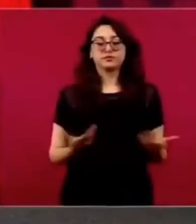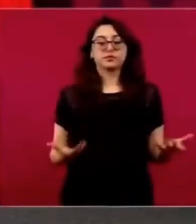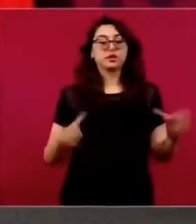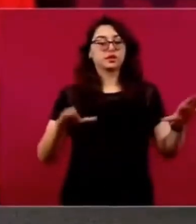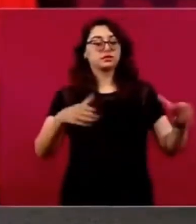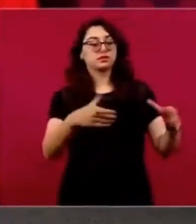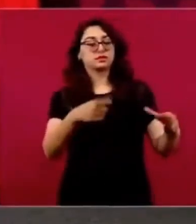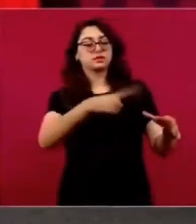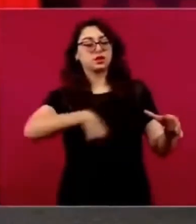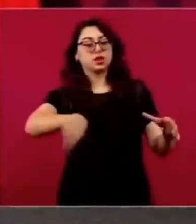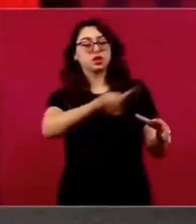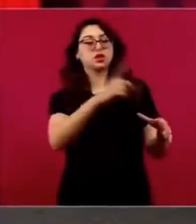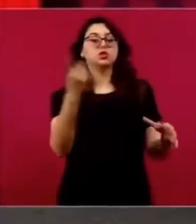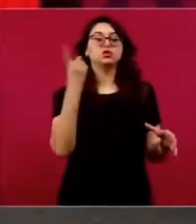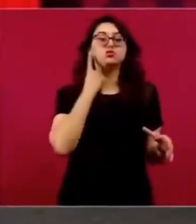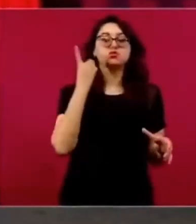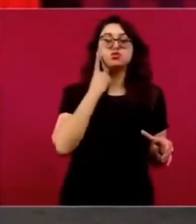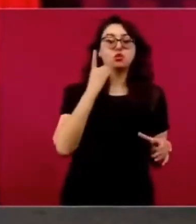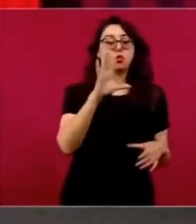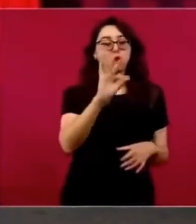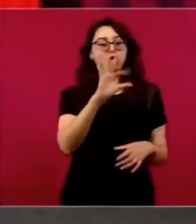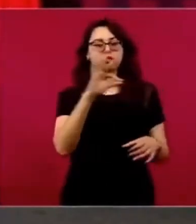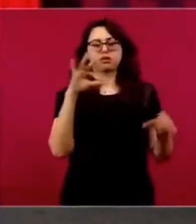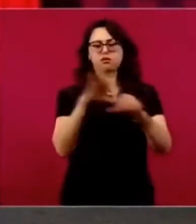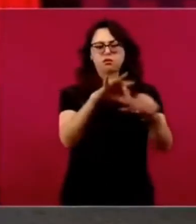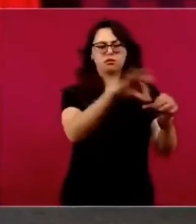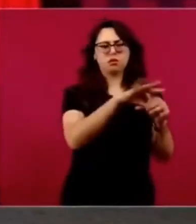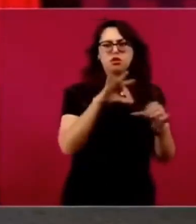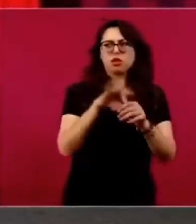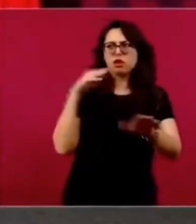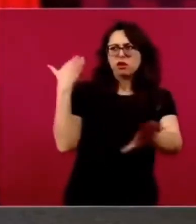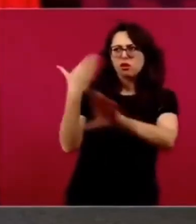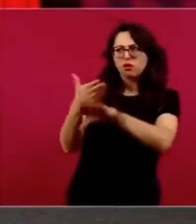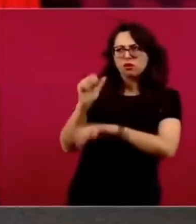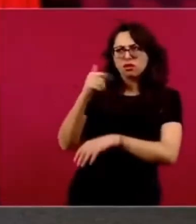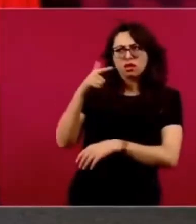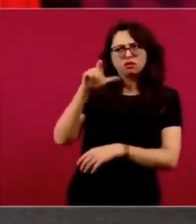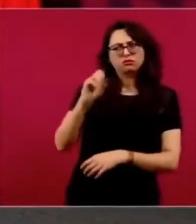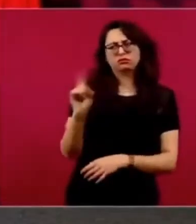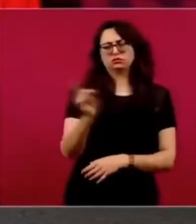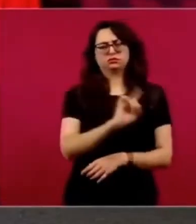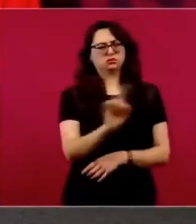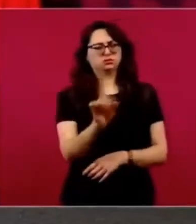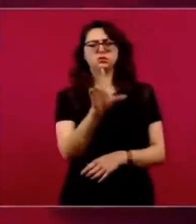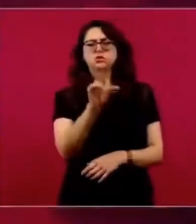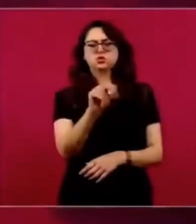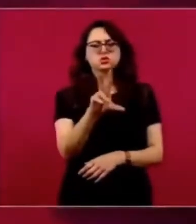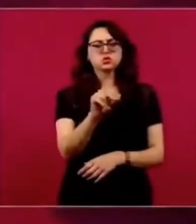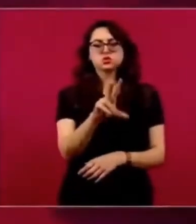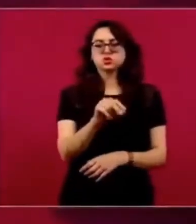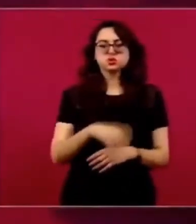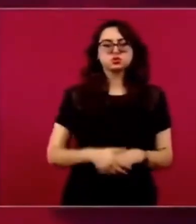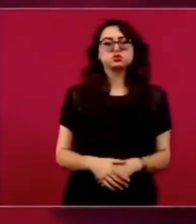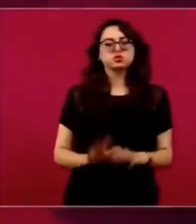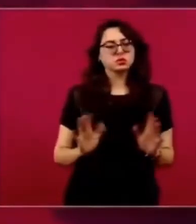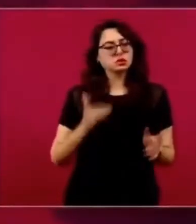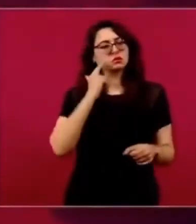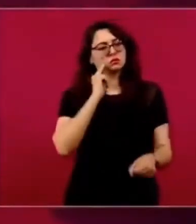ahora en el pueblo no tengo duda de que la gente quiere liberarse,